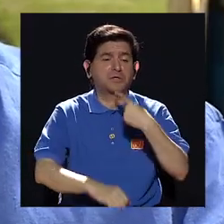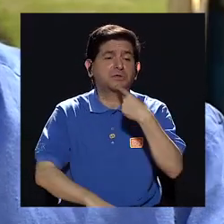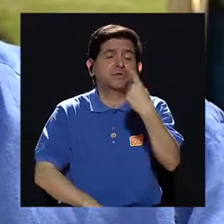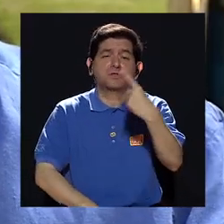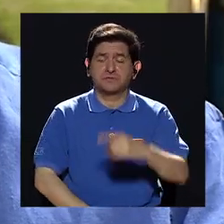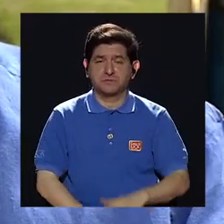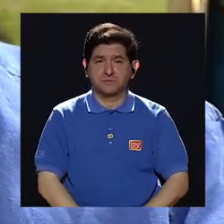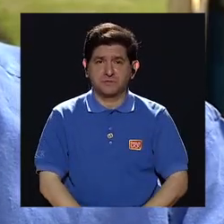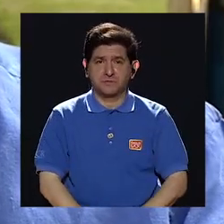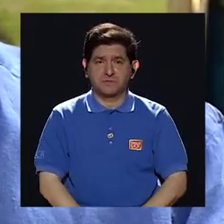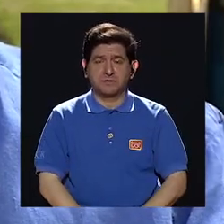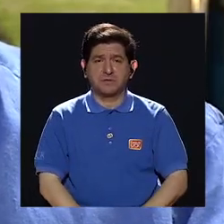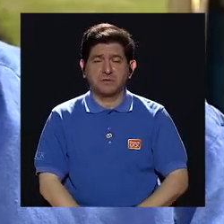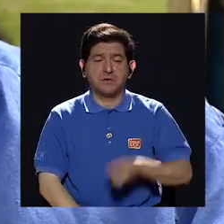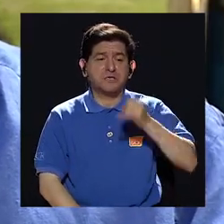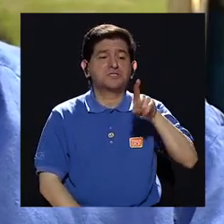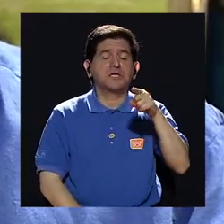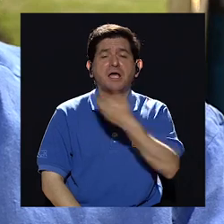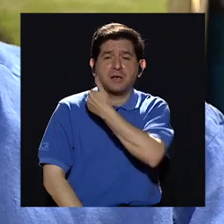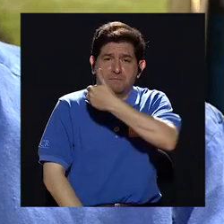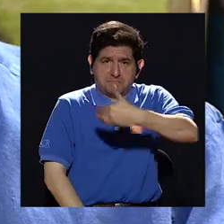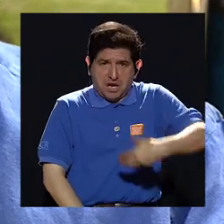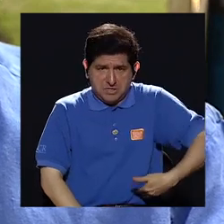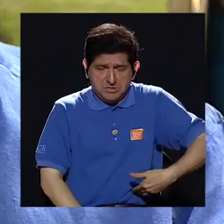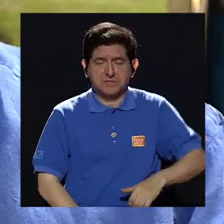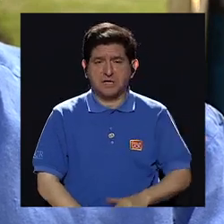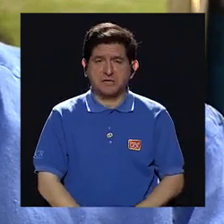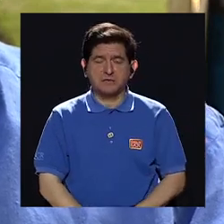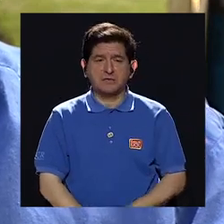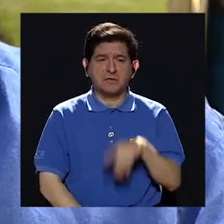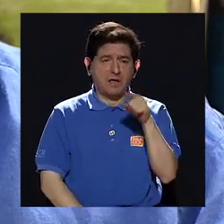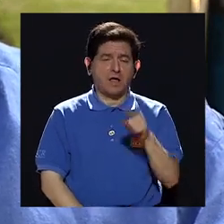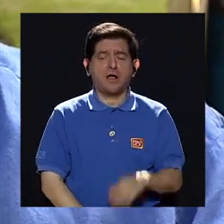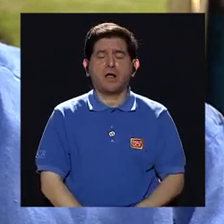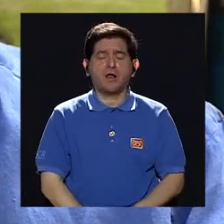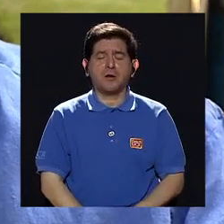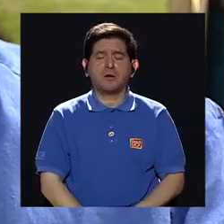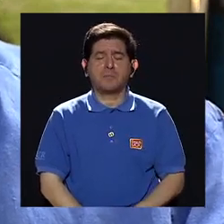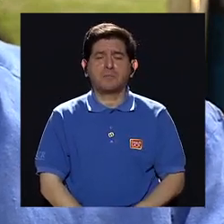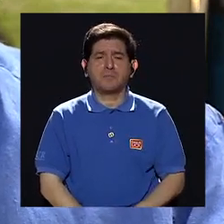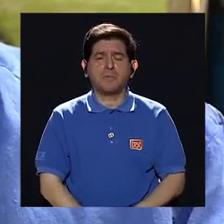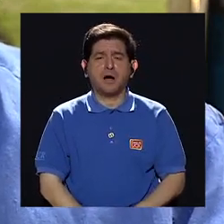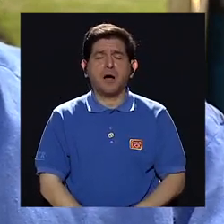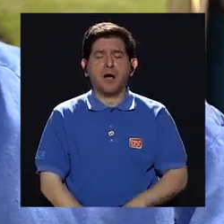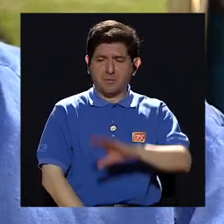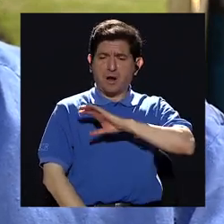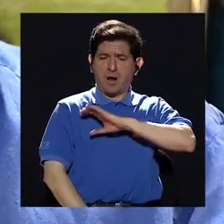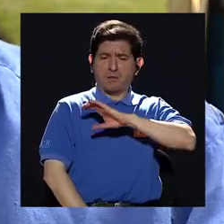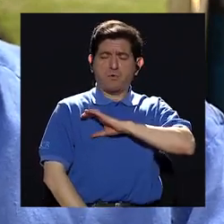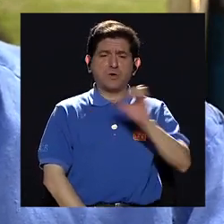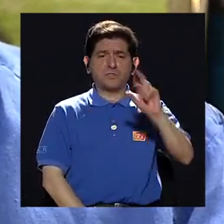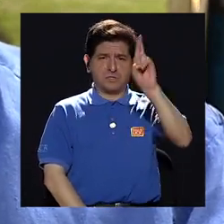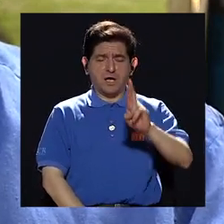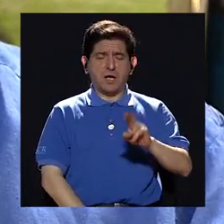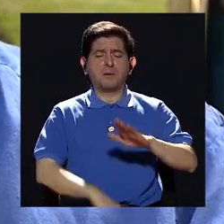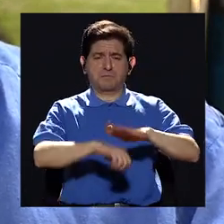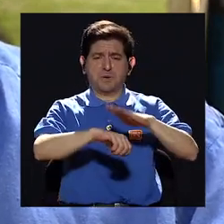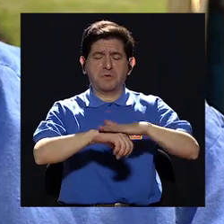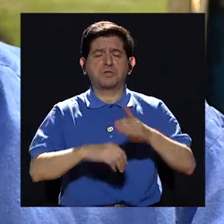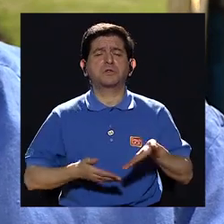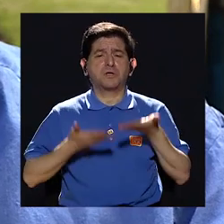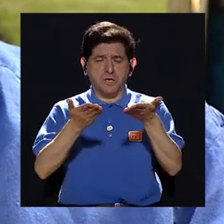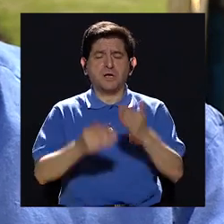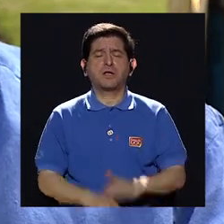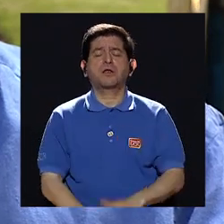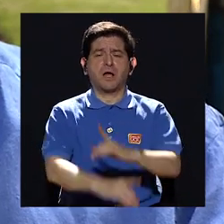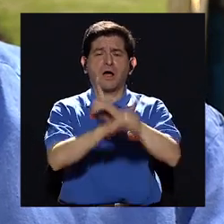manifestó que si llegaba a ser presidente pondría a las órdenes a la fuerza pública nuestra para defender